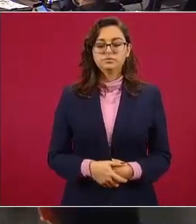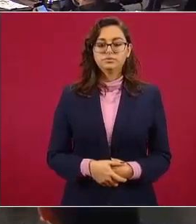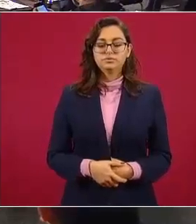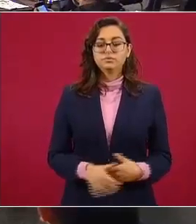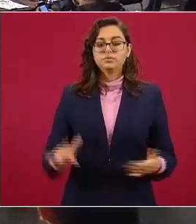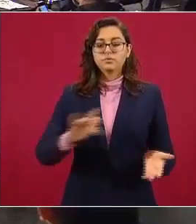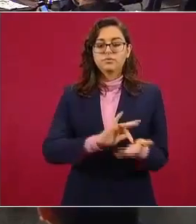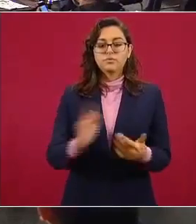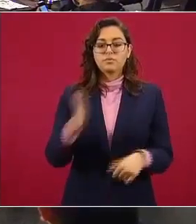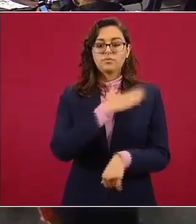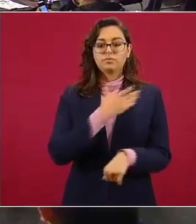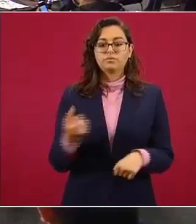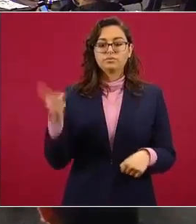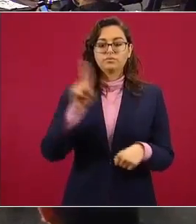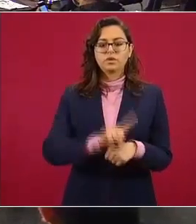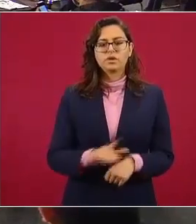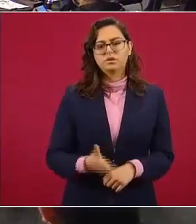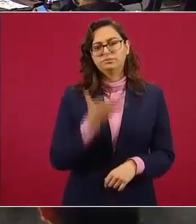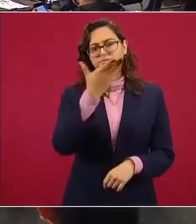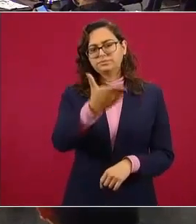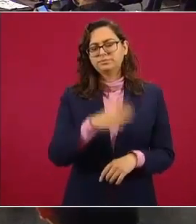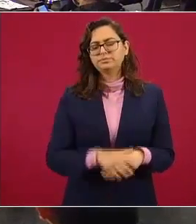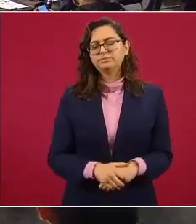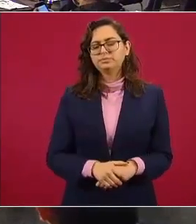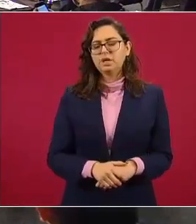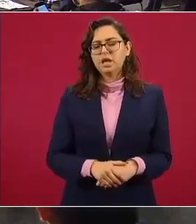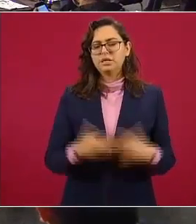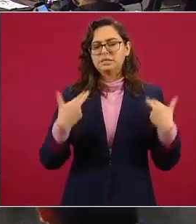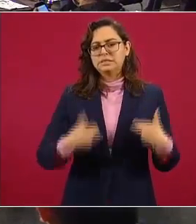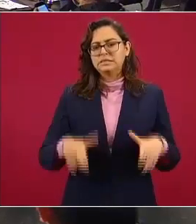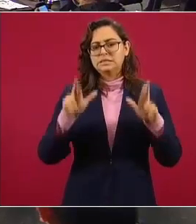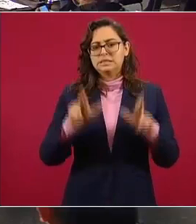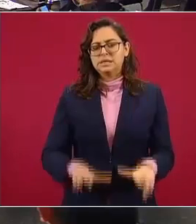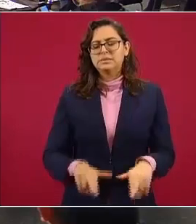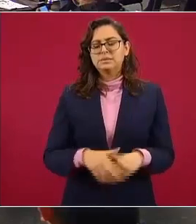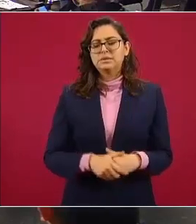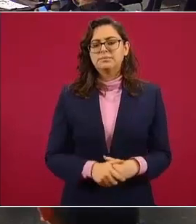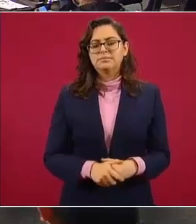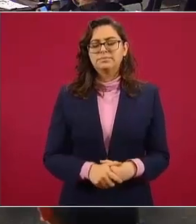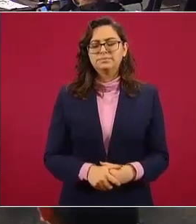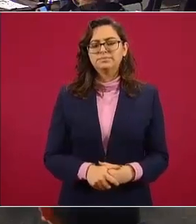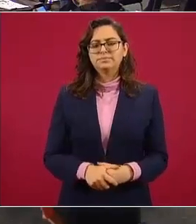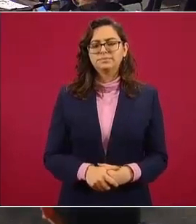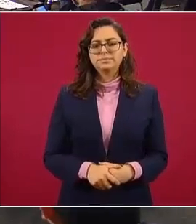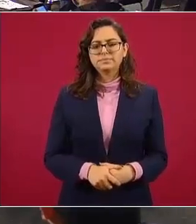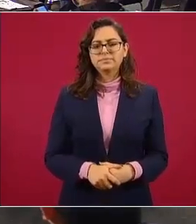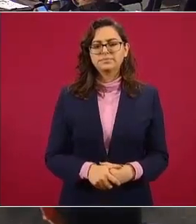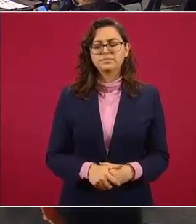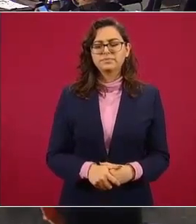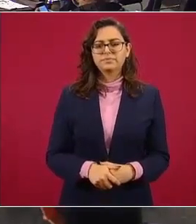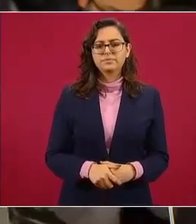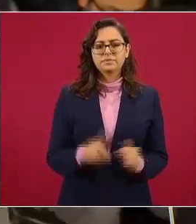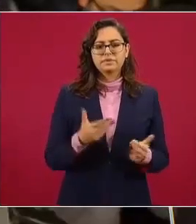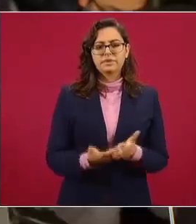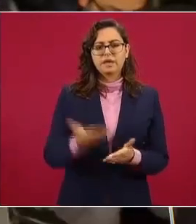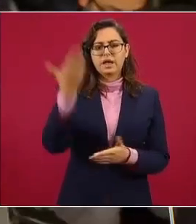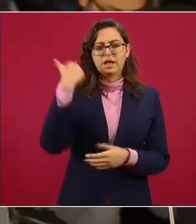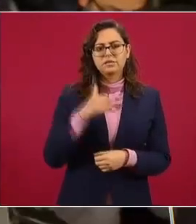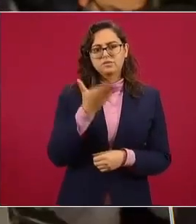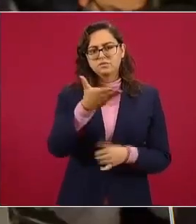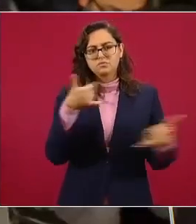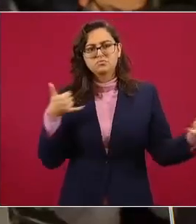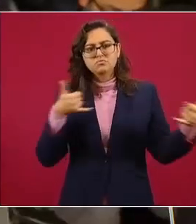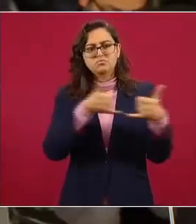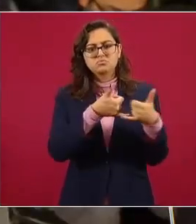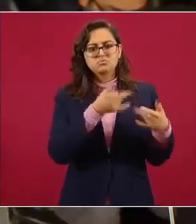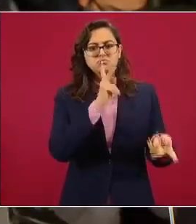gracias días canciller preguntarle si en estas pláticas que se tuvieron se puso sobre la mesa el hecho de que